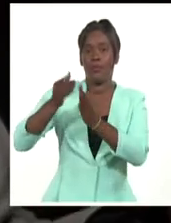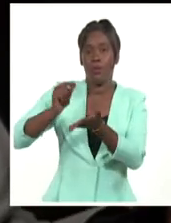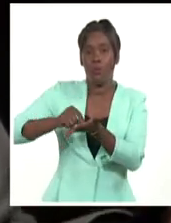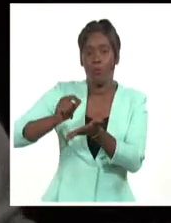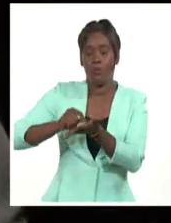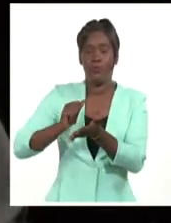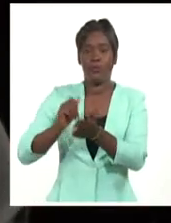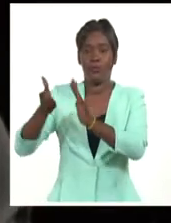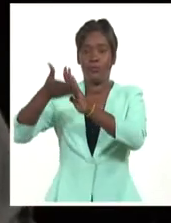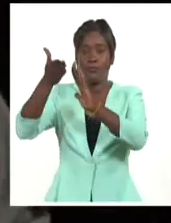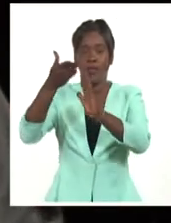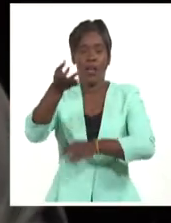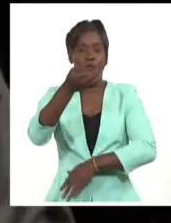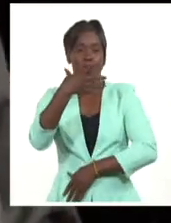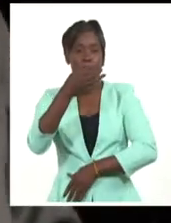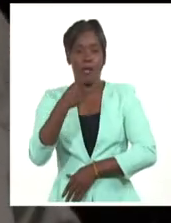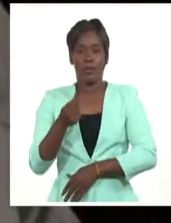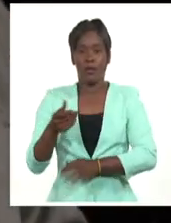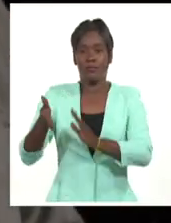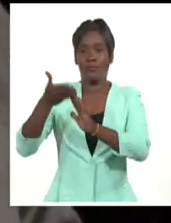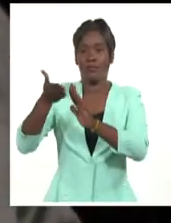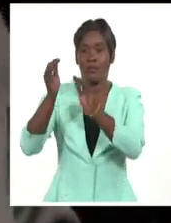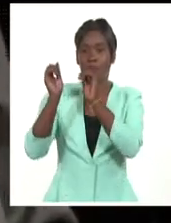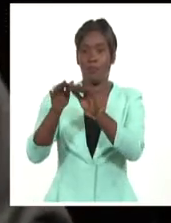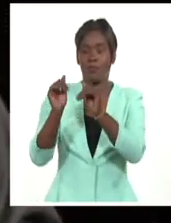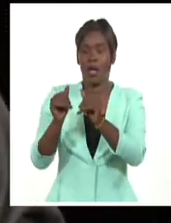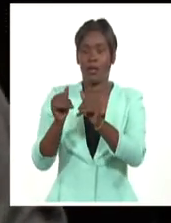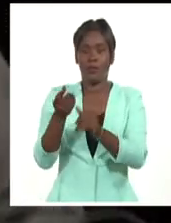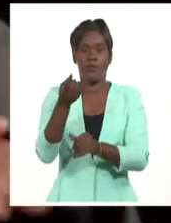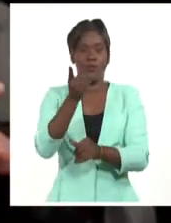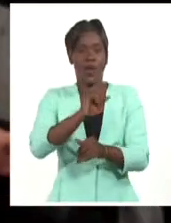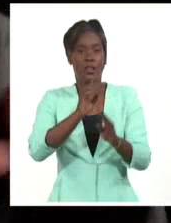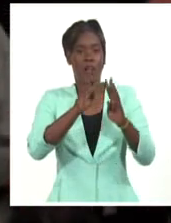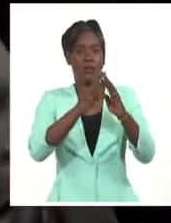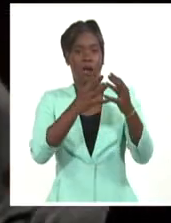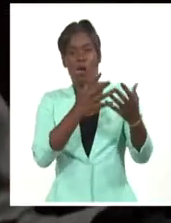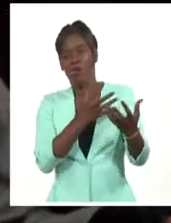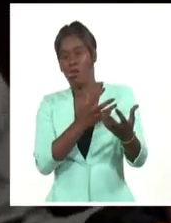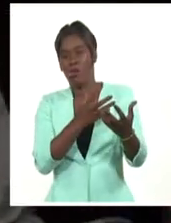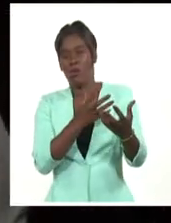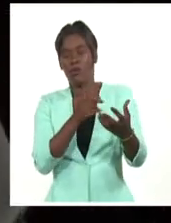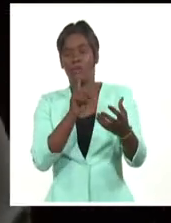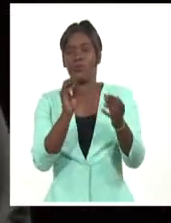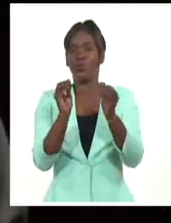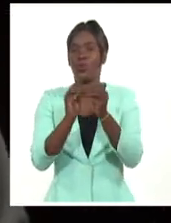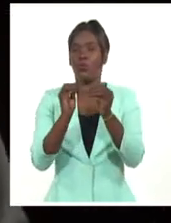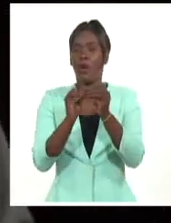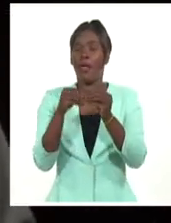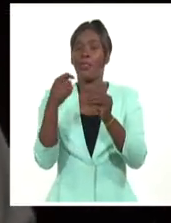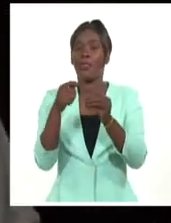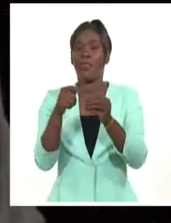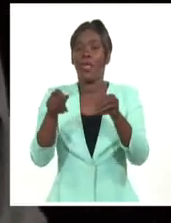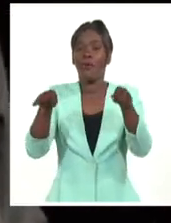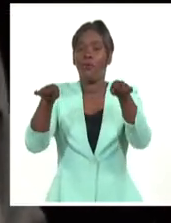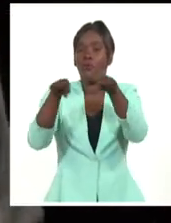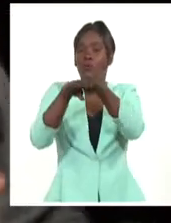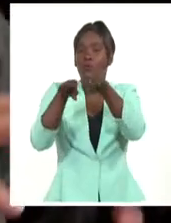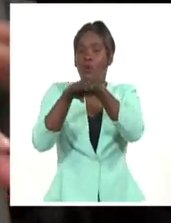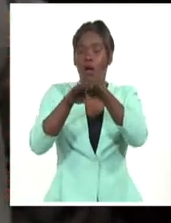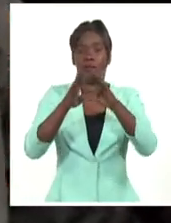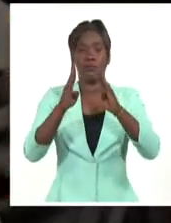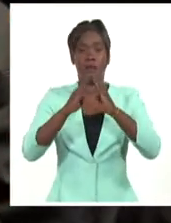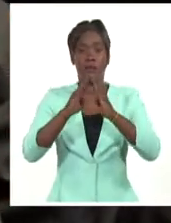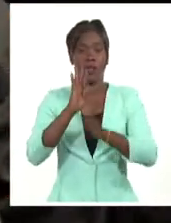contradiciendo nosotros mismos. En la medida que nosotros toquemos la puerta, hay muchas maneras de hacerlo. Es decir, hay barrios que han